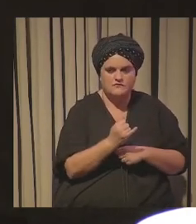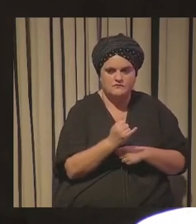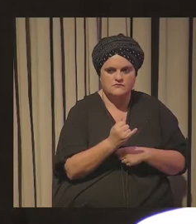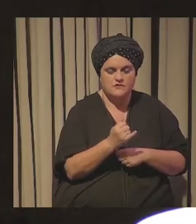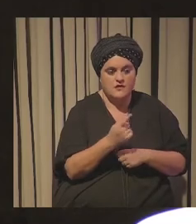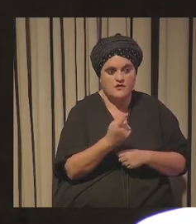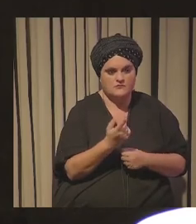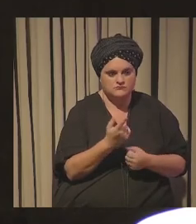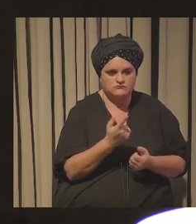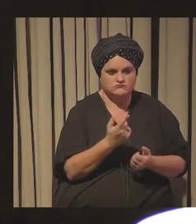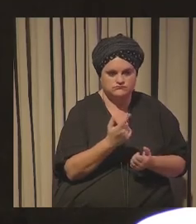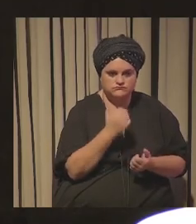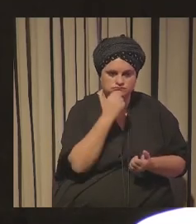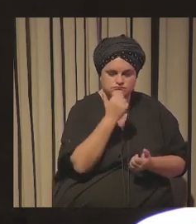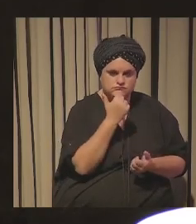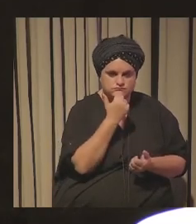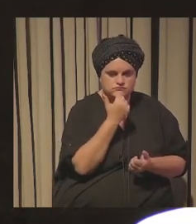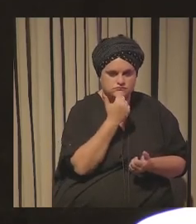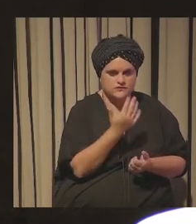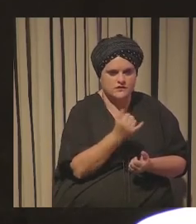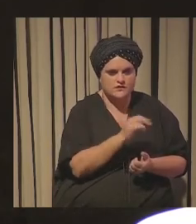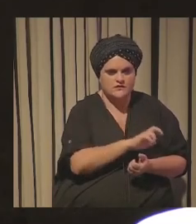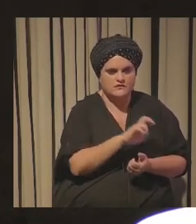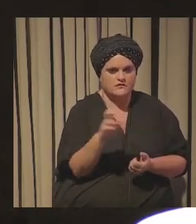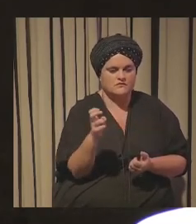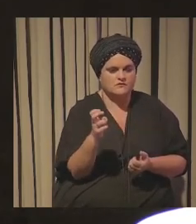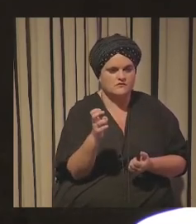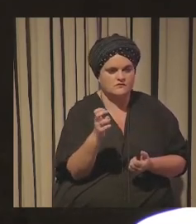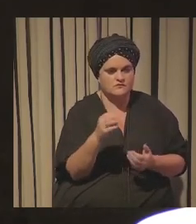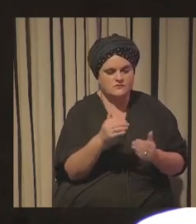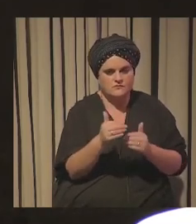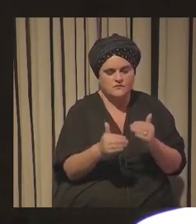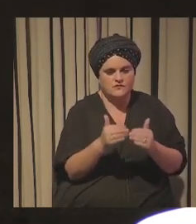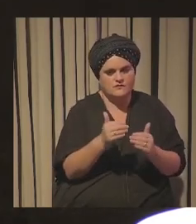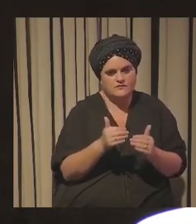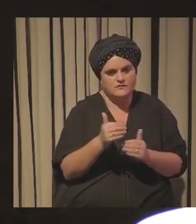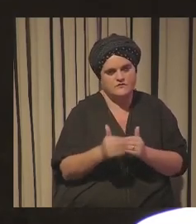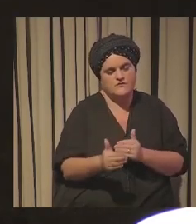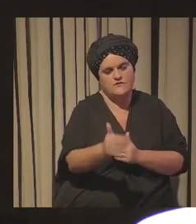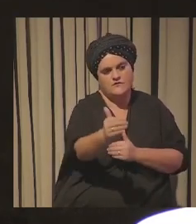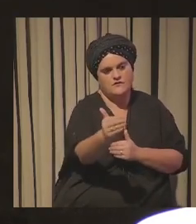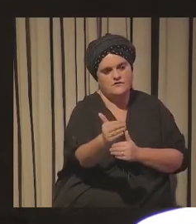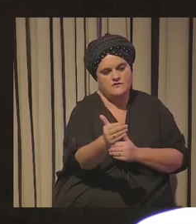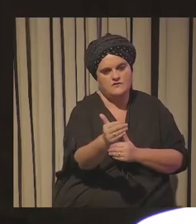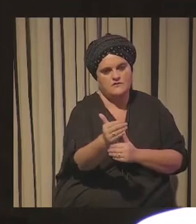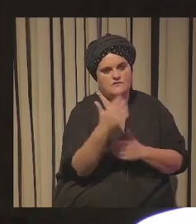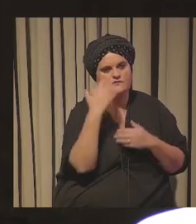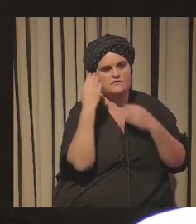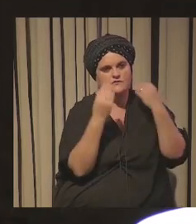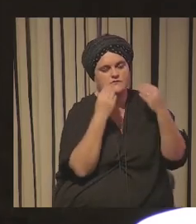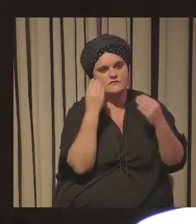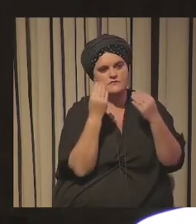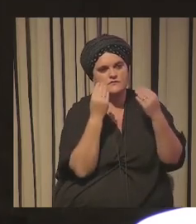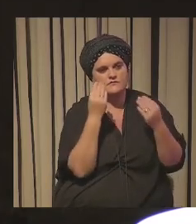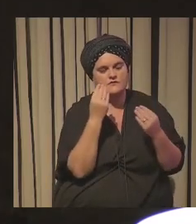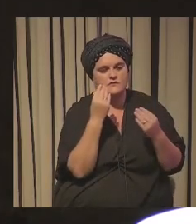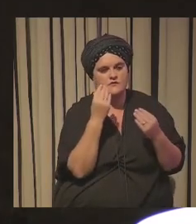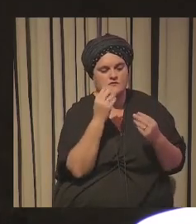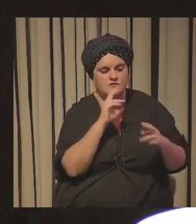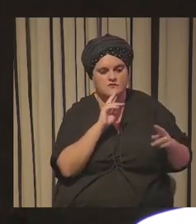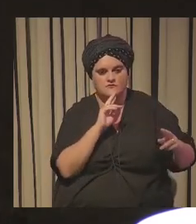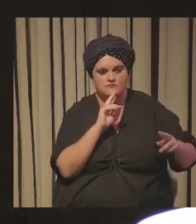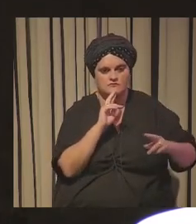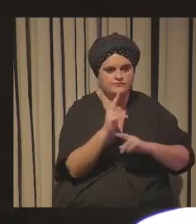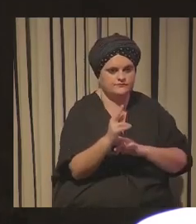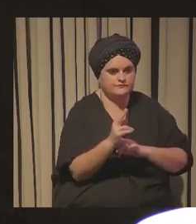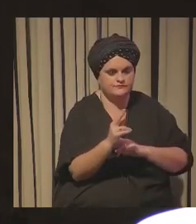pila de ellos y luego ya más a largo plazo en los escenarios de reflexión tanto como reacción como